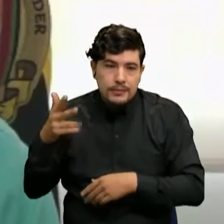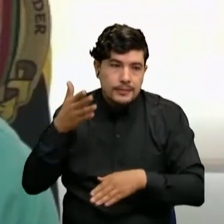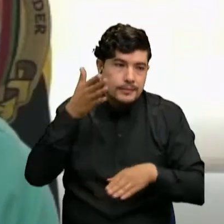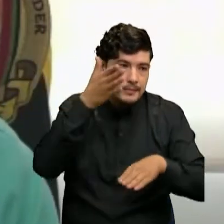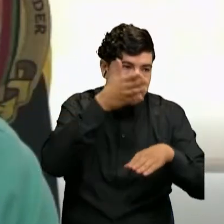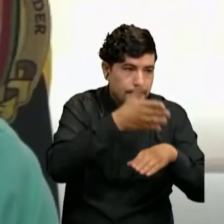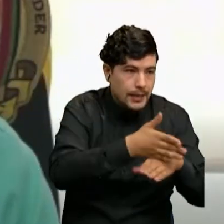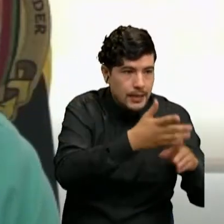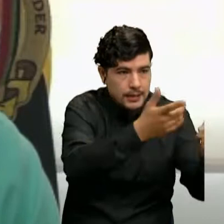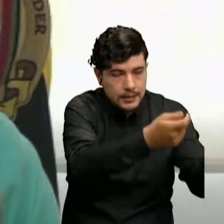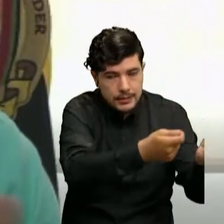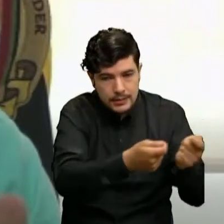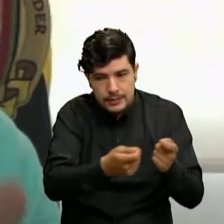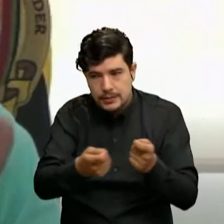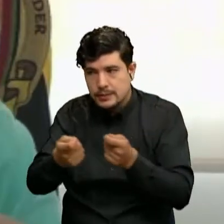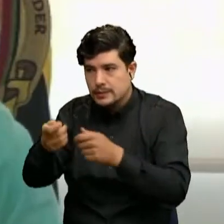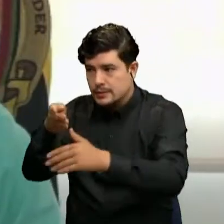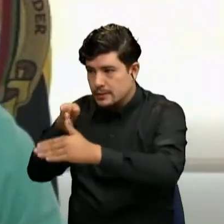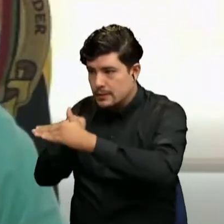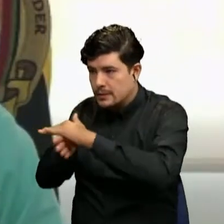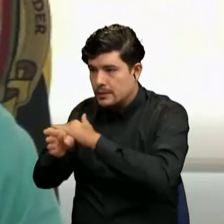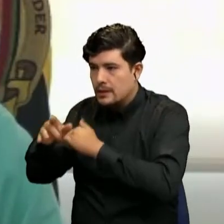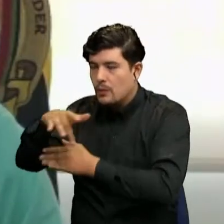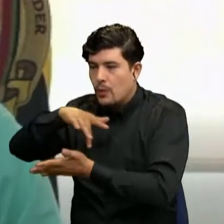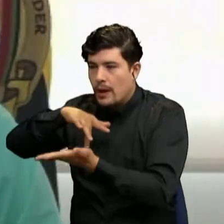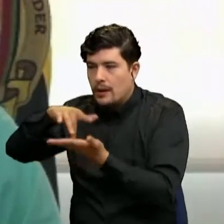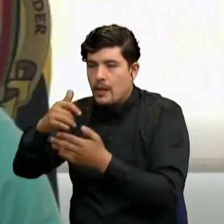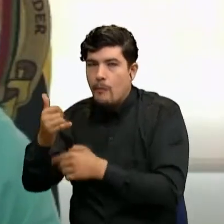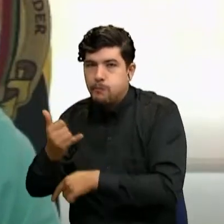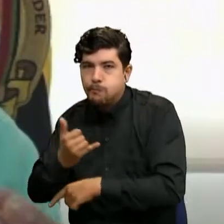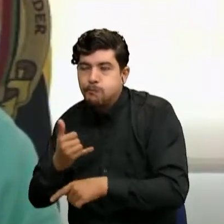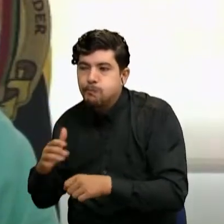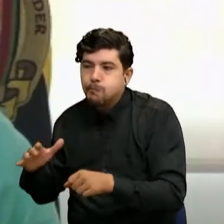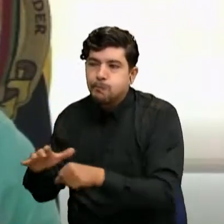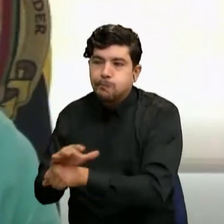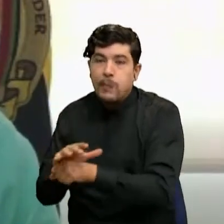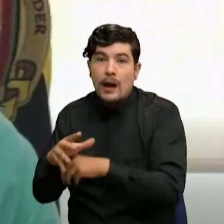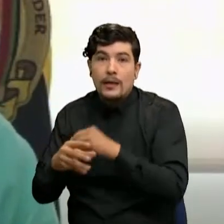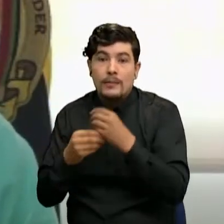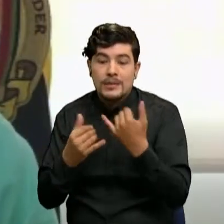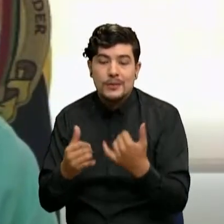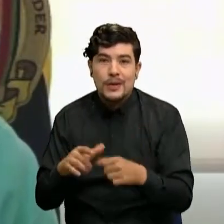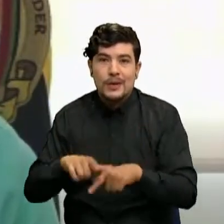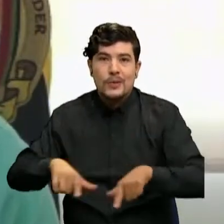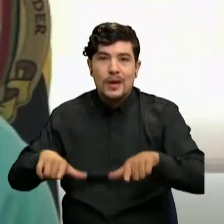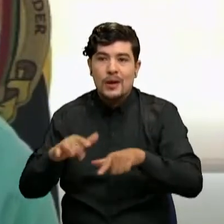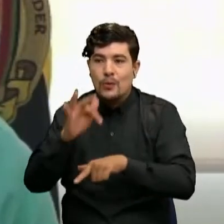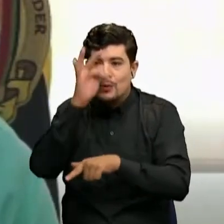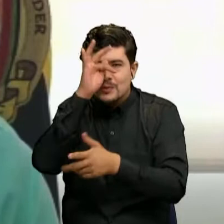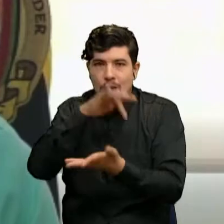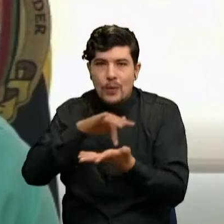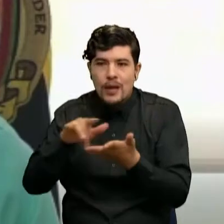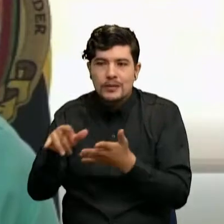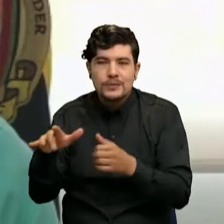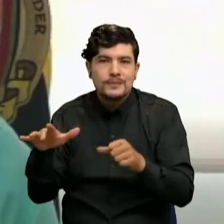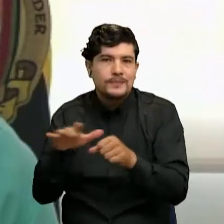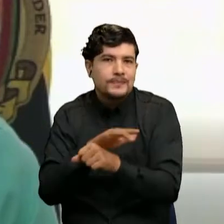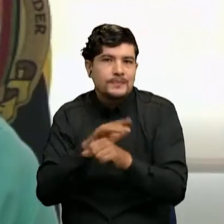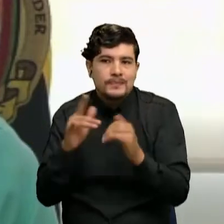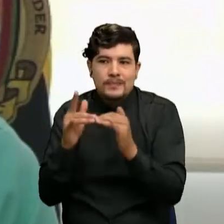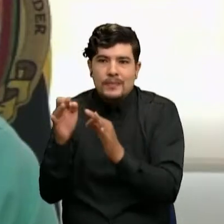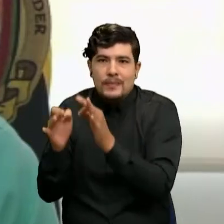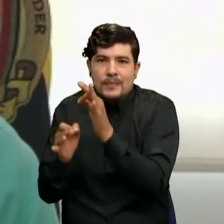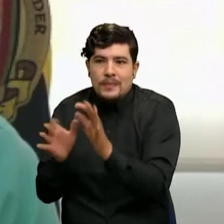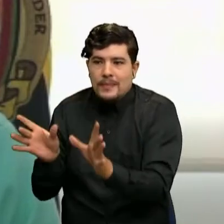luego sean remitidos a los centros asistenciales y que desafortunadamente pues las urgencias están colapsadas no solo con el número de